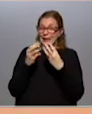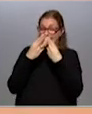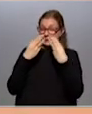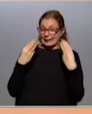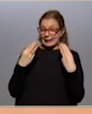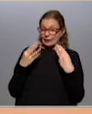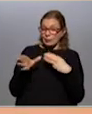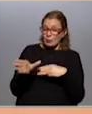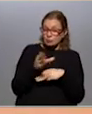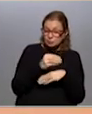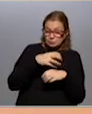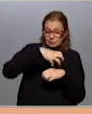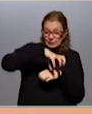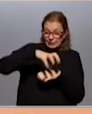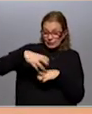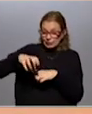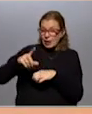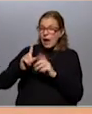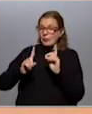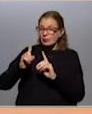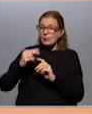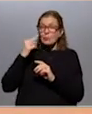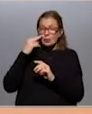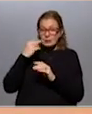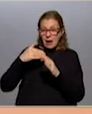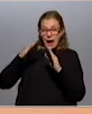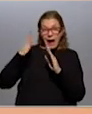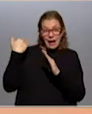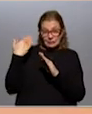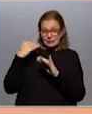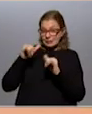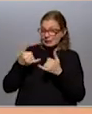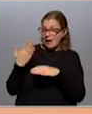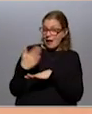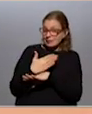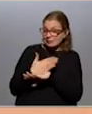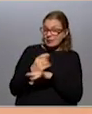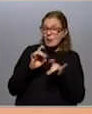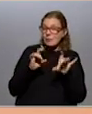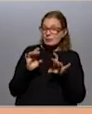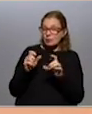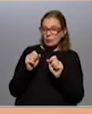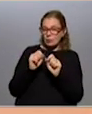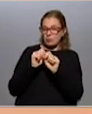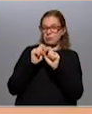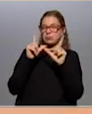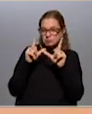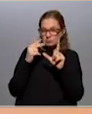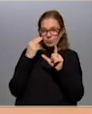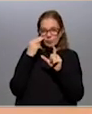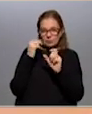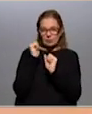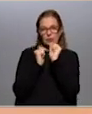relación a los sectores que ya no venían tan afectados por el contexto de pandemia. La pandemia lo que genera es un shock para la economía, que tiene